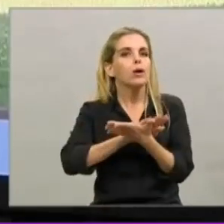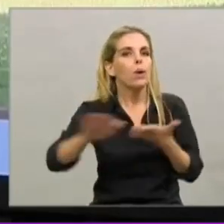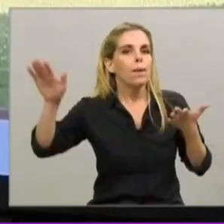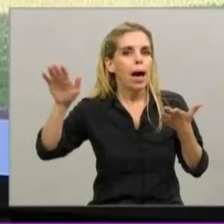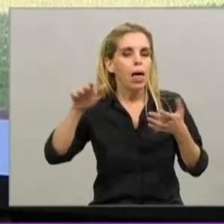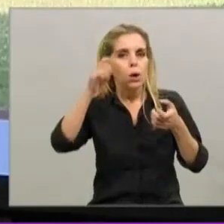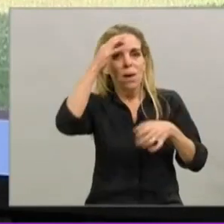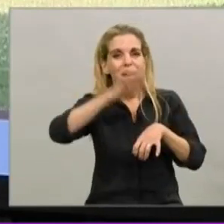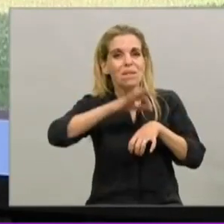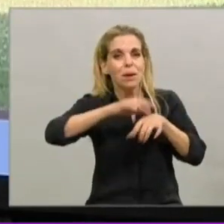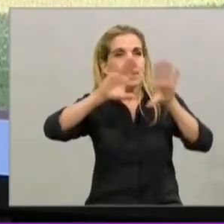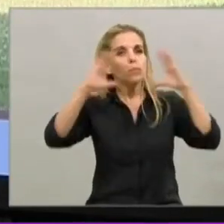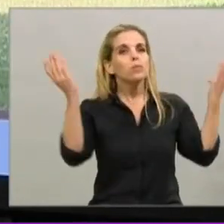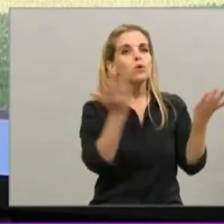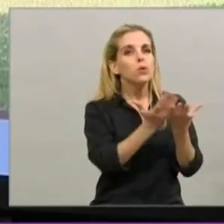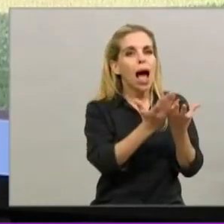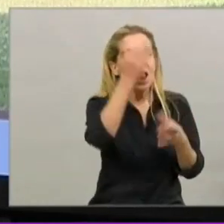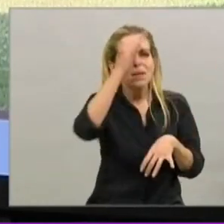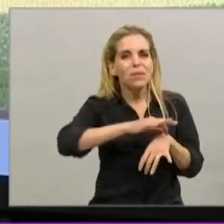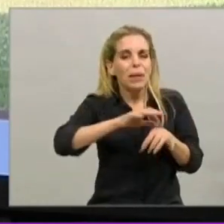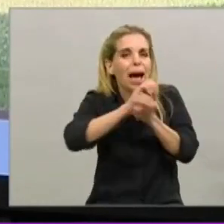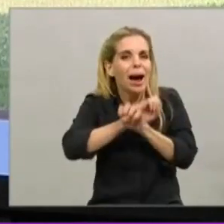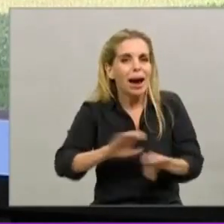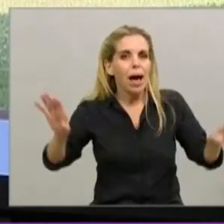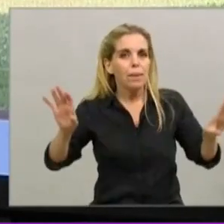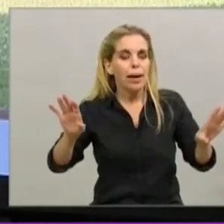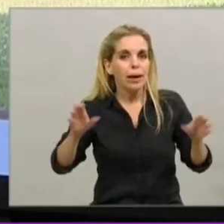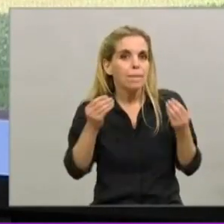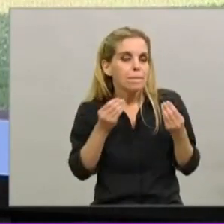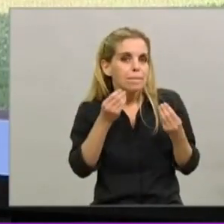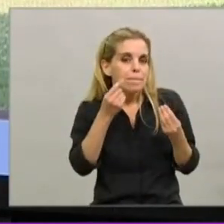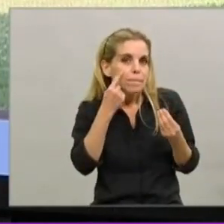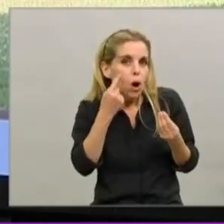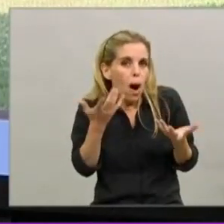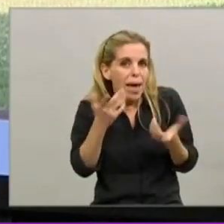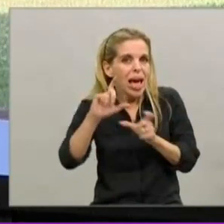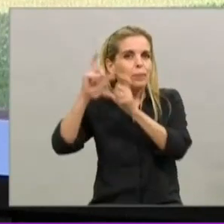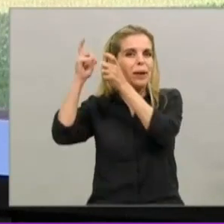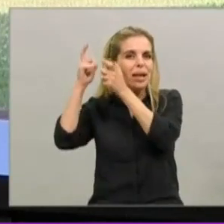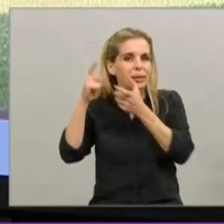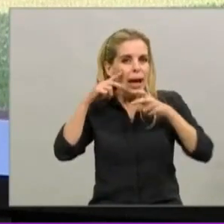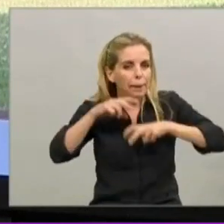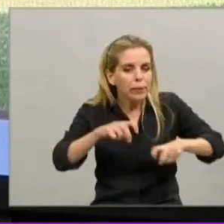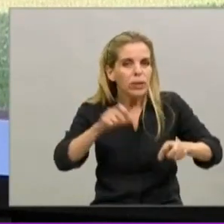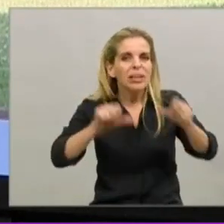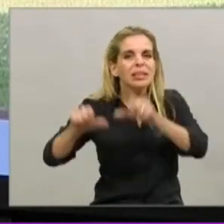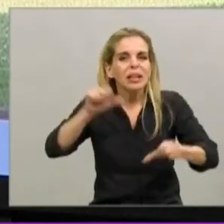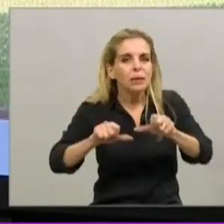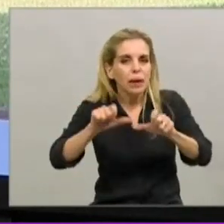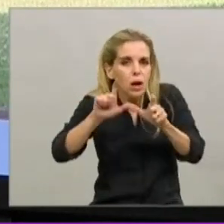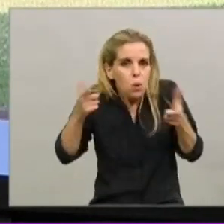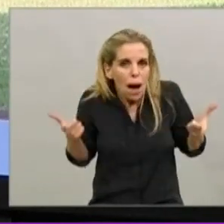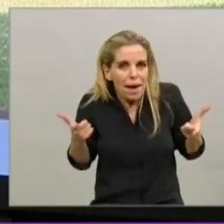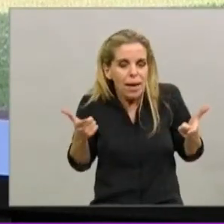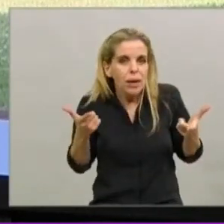enfermedad que tiene un grave problema para todos, que no hay conocimiento científico, no hay un protocolo de cómo abordarla.